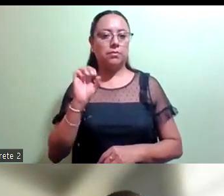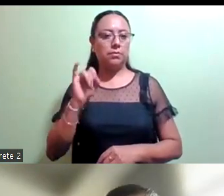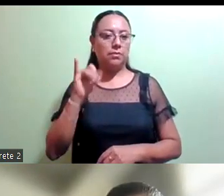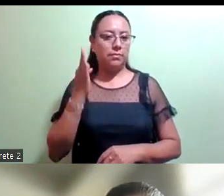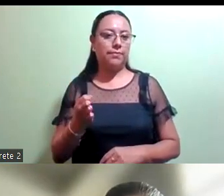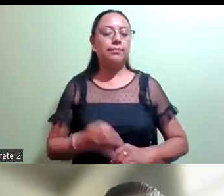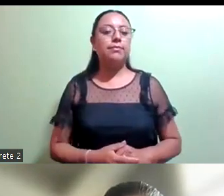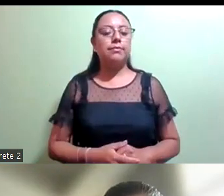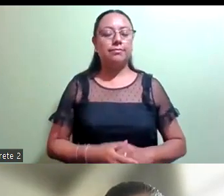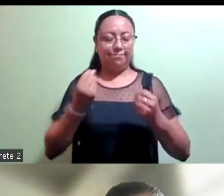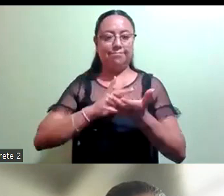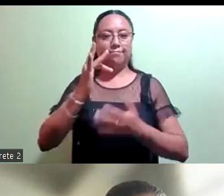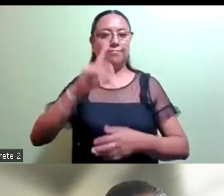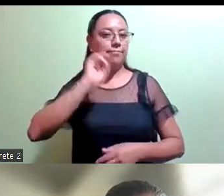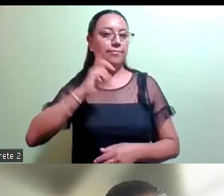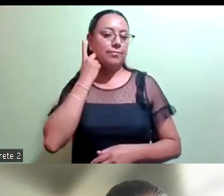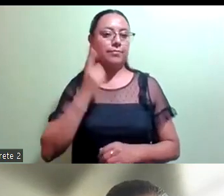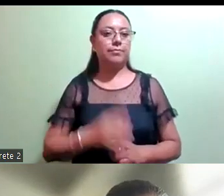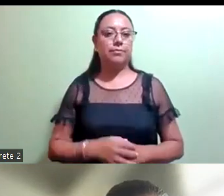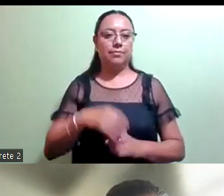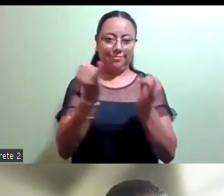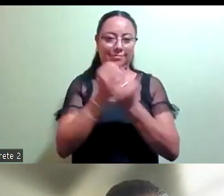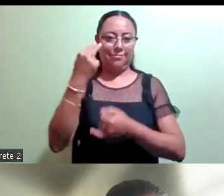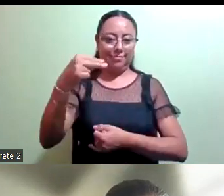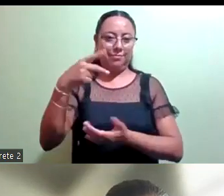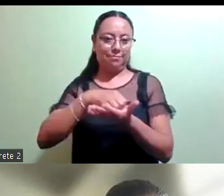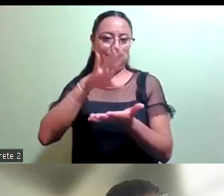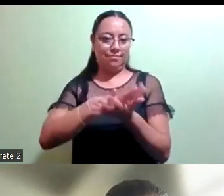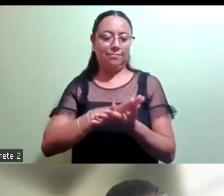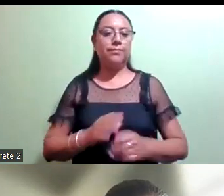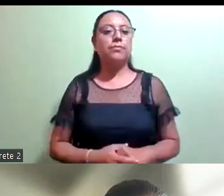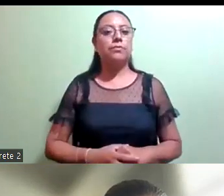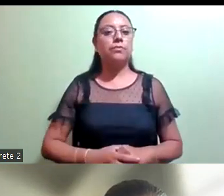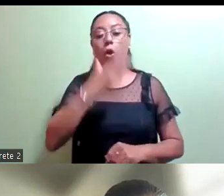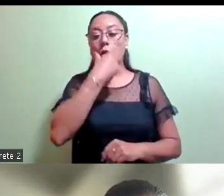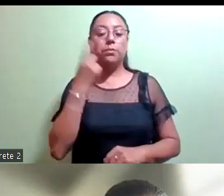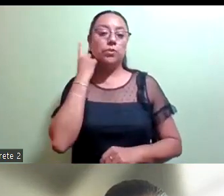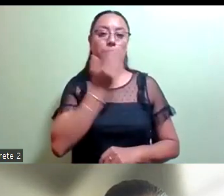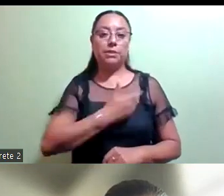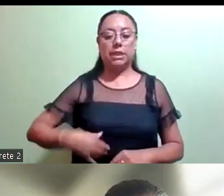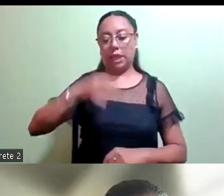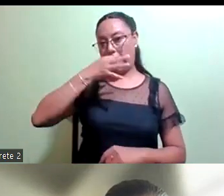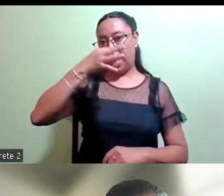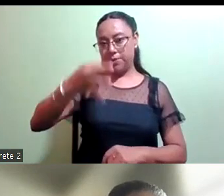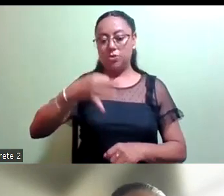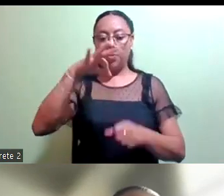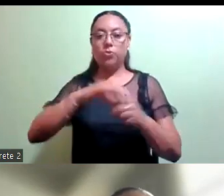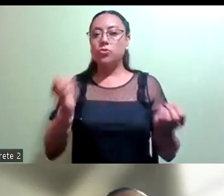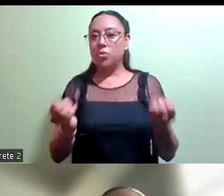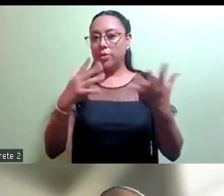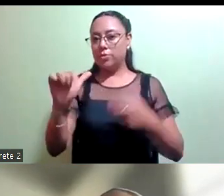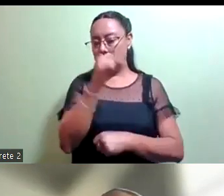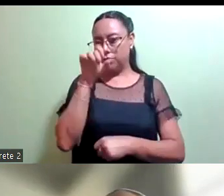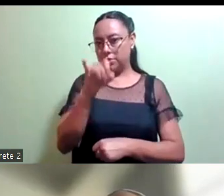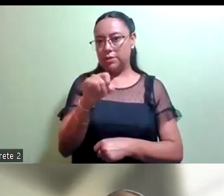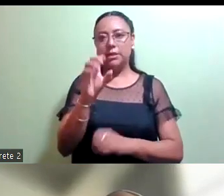favor. Muchísimas gracias, diputada. También queda sentada su asistencia. Diputado presidente, el resultado de la votación es el siguiente. 12 votos